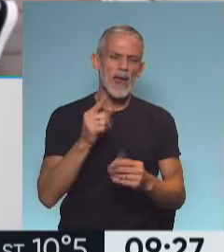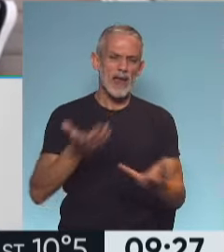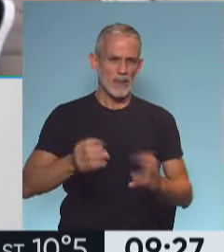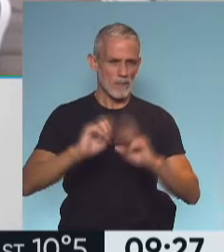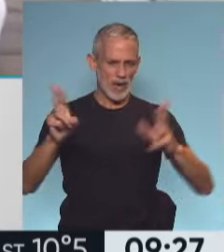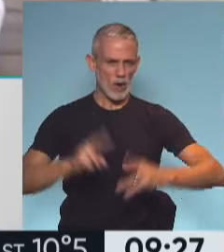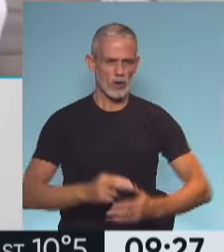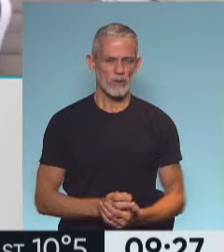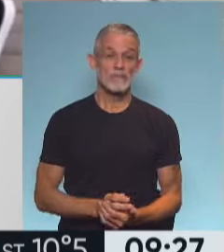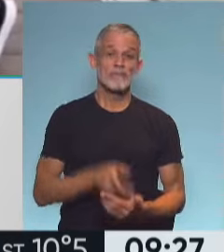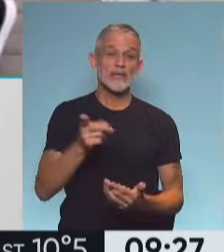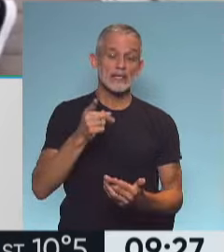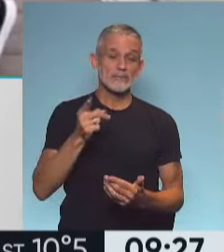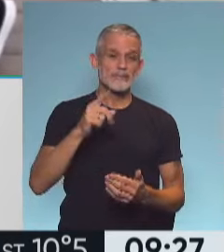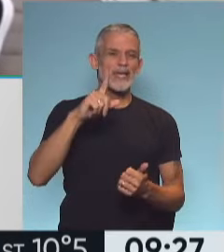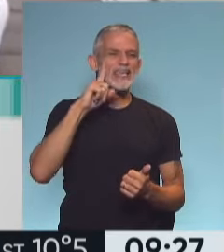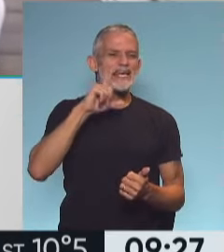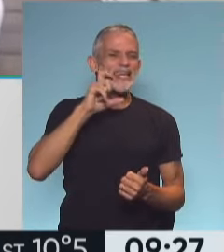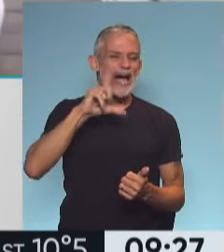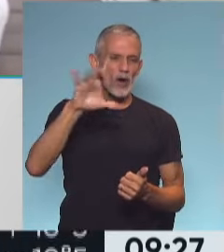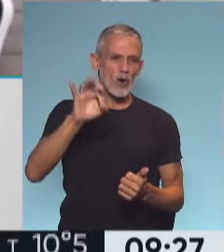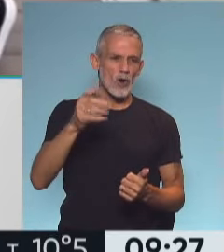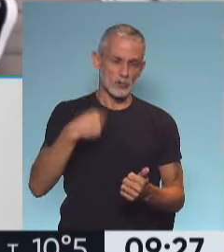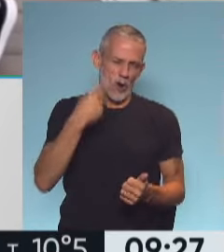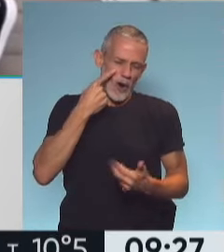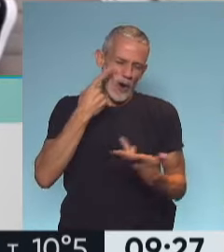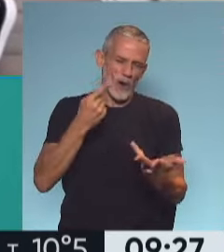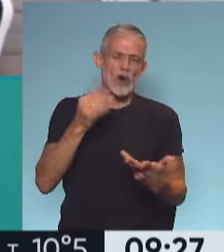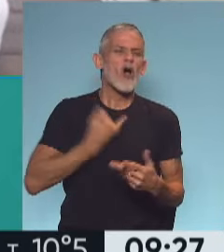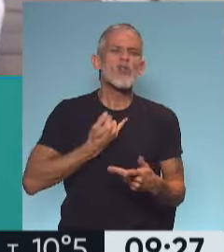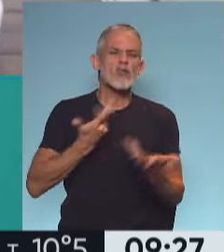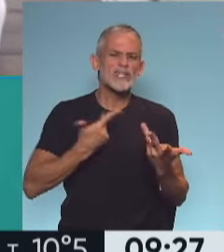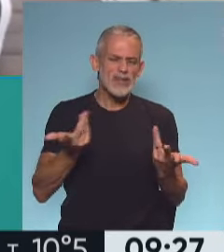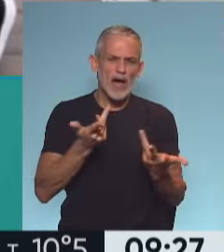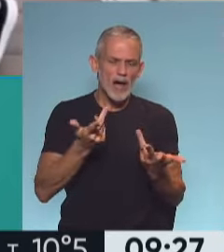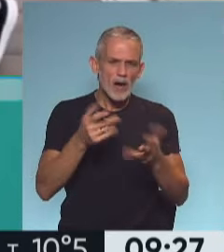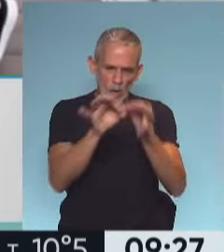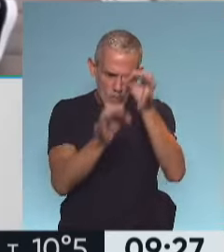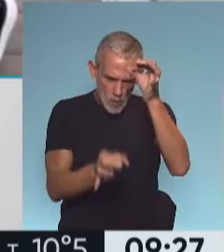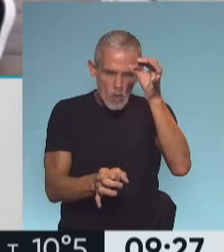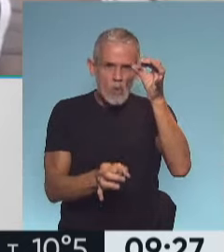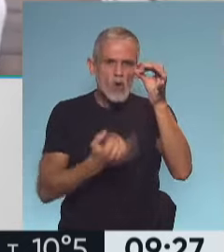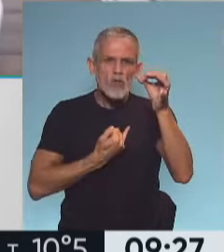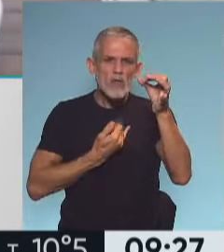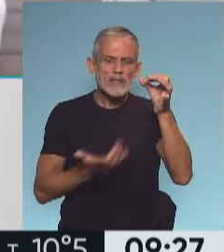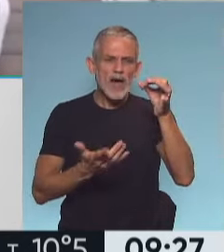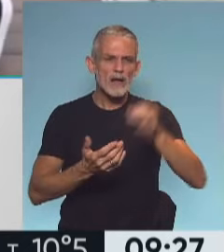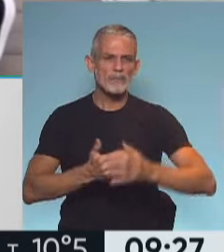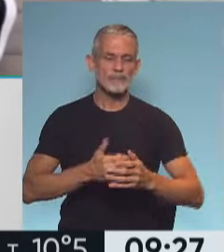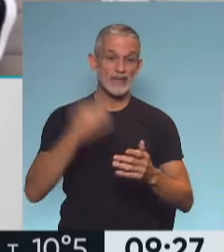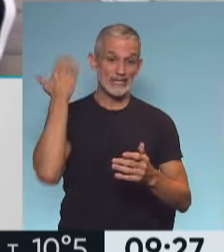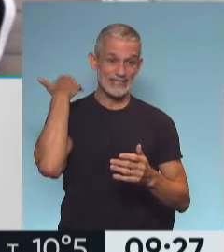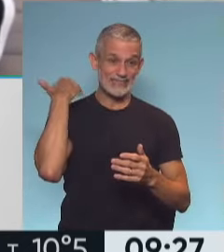empeoramos. Ahora, el psoas ilíaco que yo te lo conozco porque lo decís, ¿dónde está? Contémosle a gente. ¿Dónde se ubica? Está